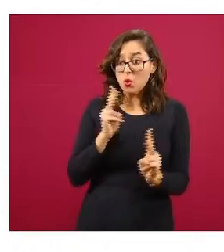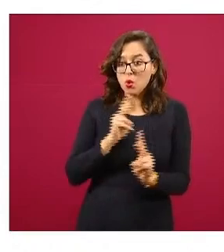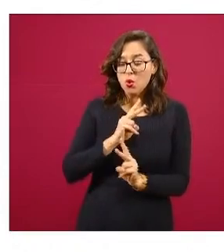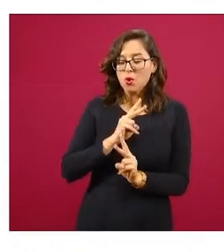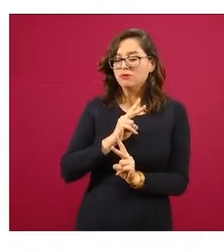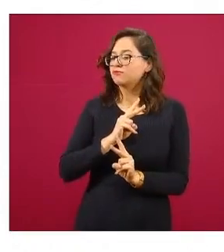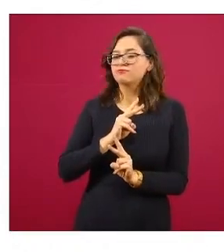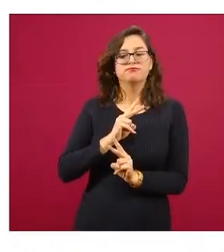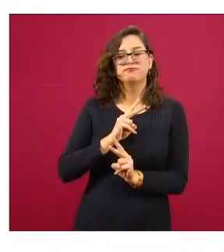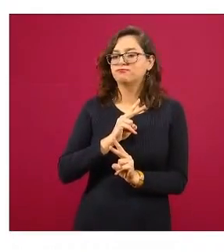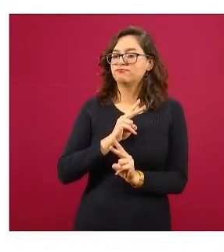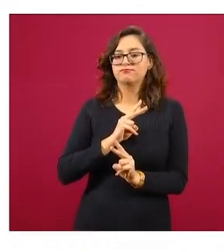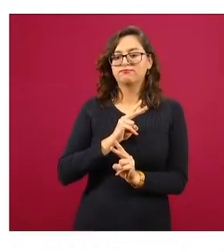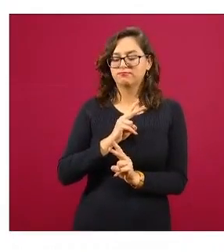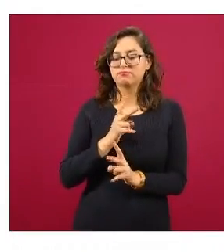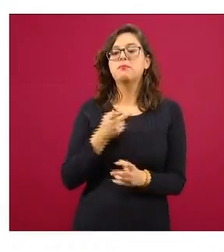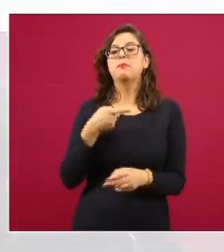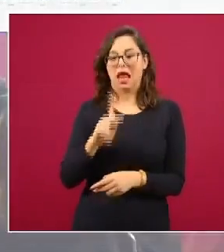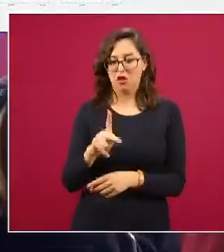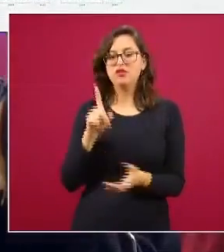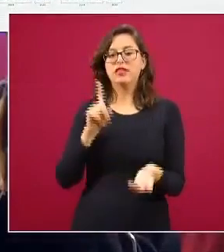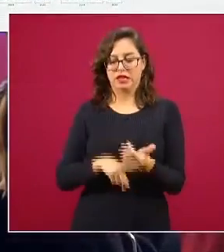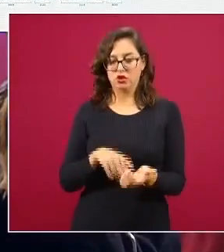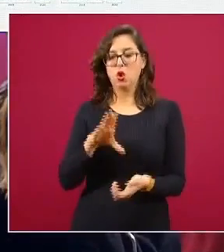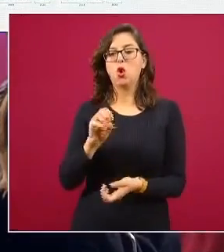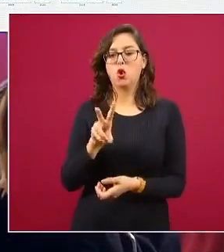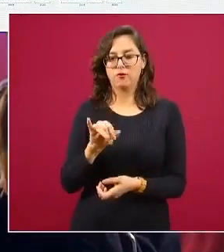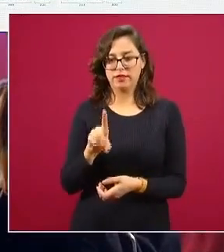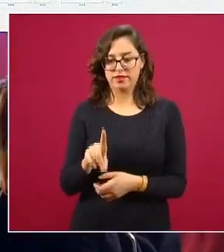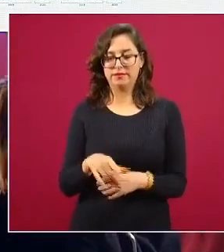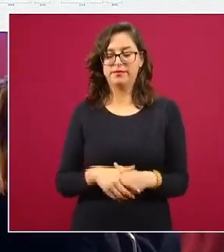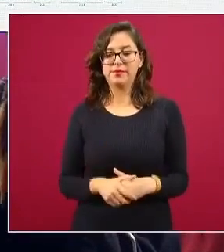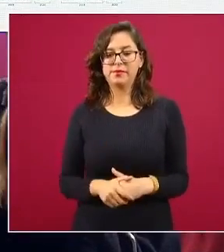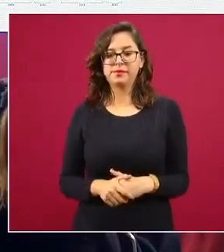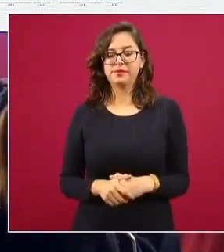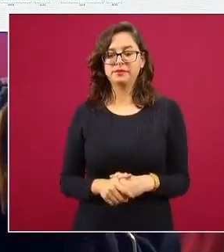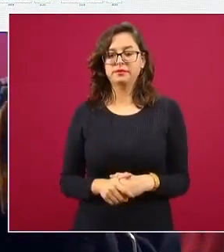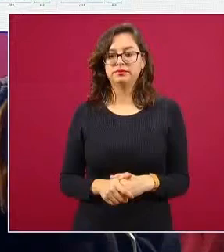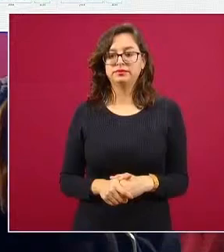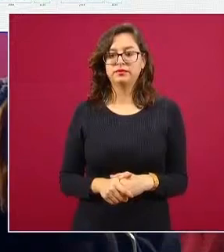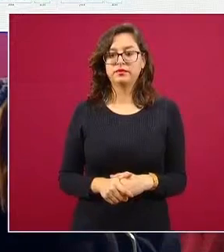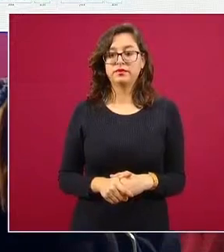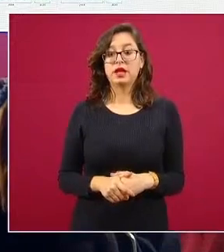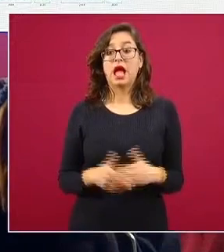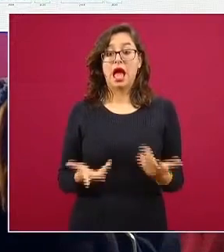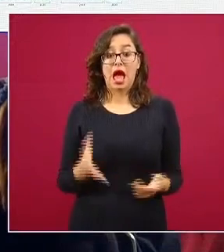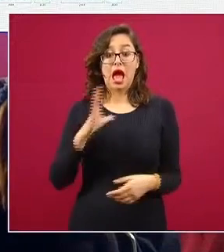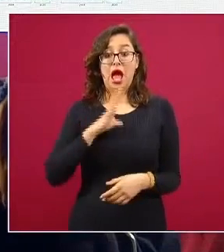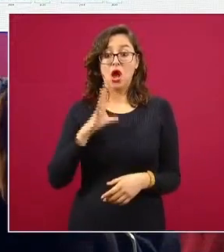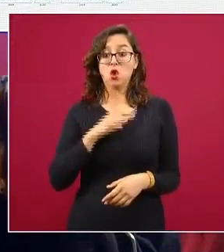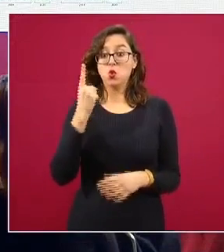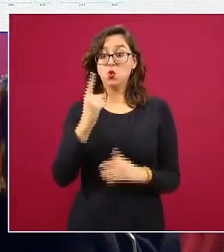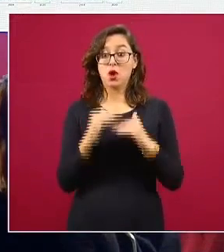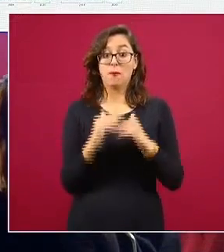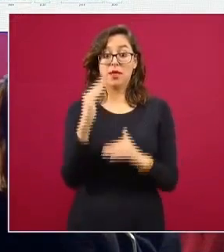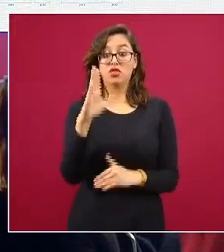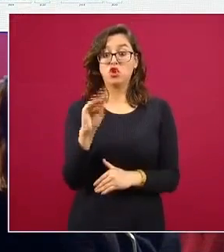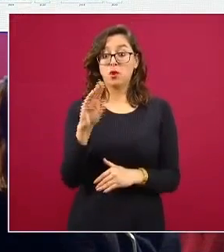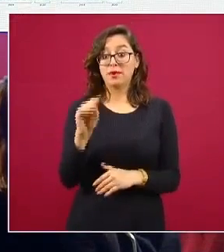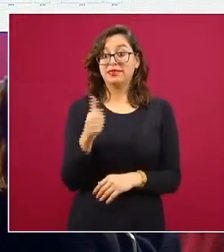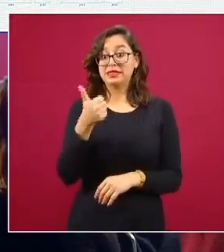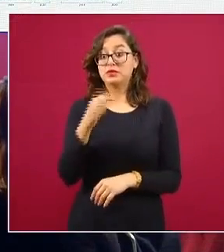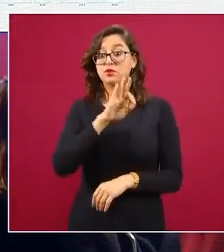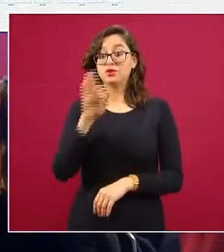los efectos colaterales asociados con COVID y ahí encontramos un aumento del 96% para